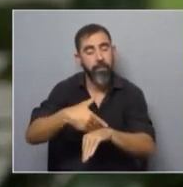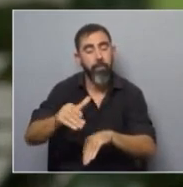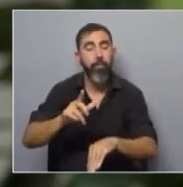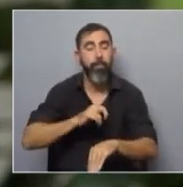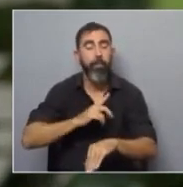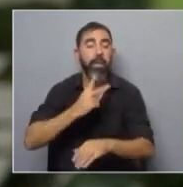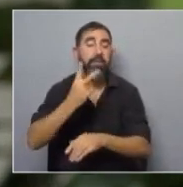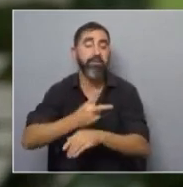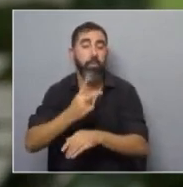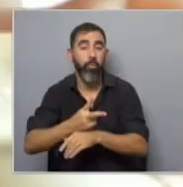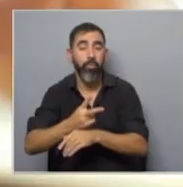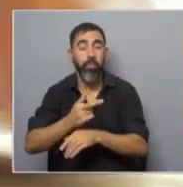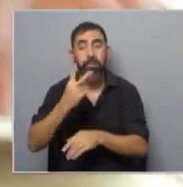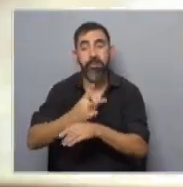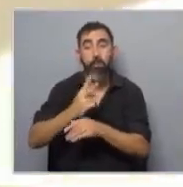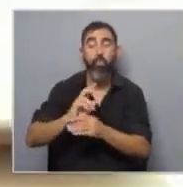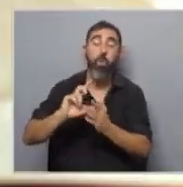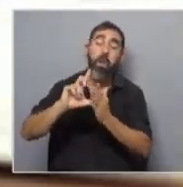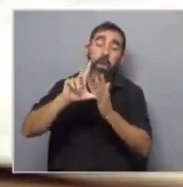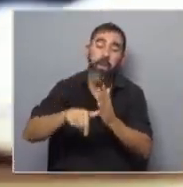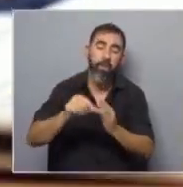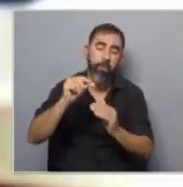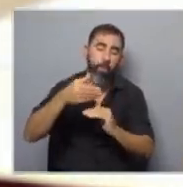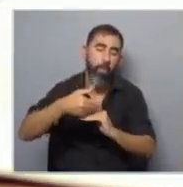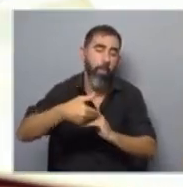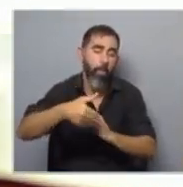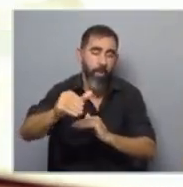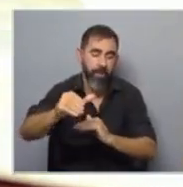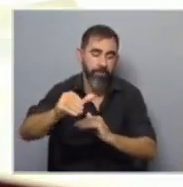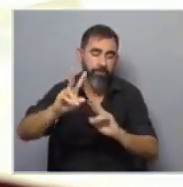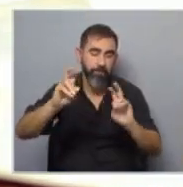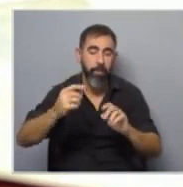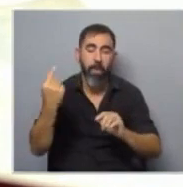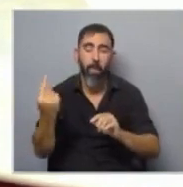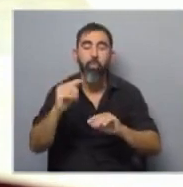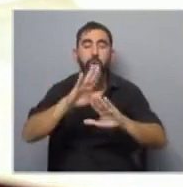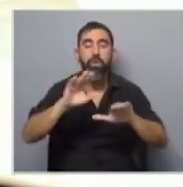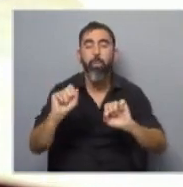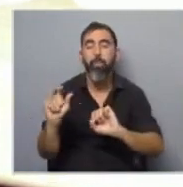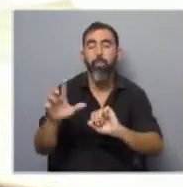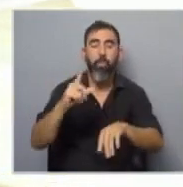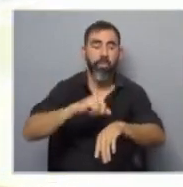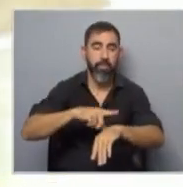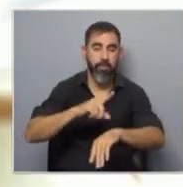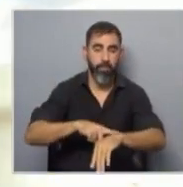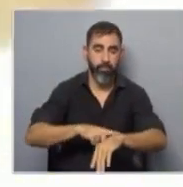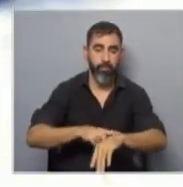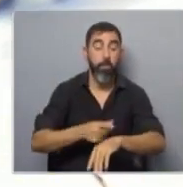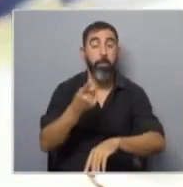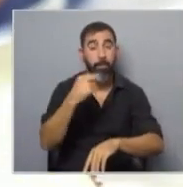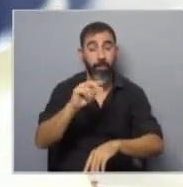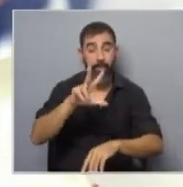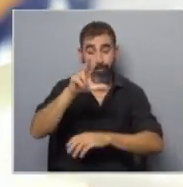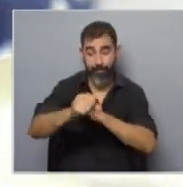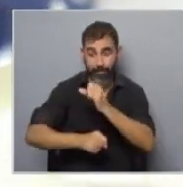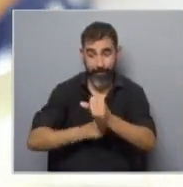segundo. Y si en segundo va un poquito más lento bueno, le damos un poco más de tiempo en la lógica de que cada niño tiene sus propios tiempos. Lo que pasó en esos